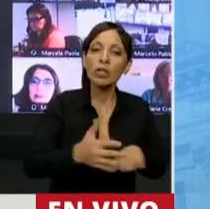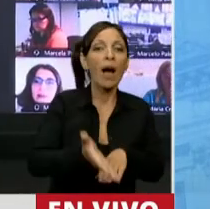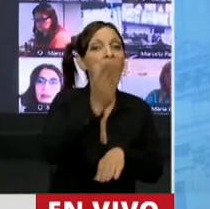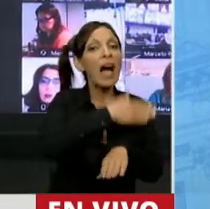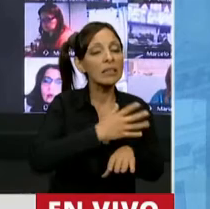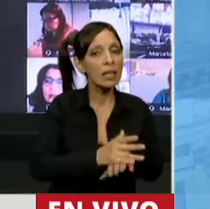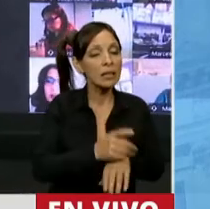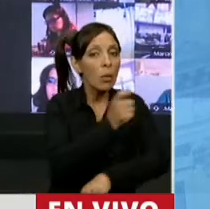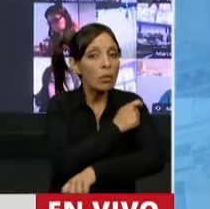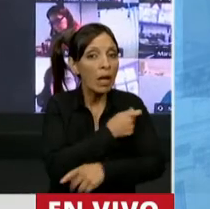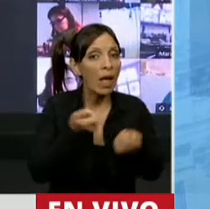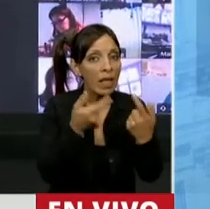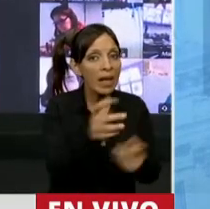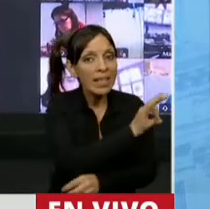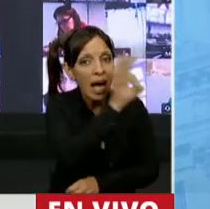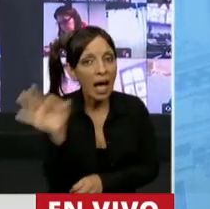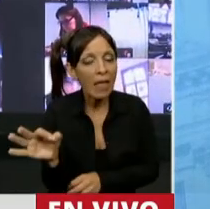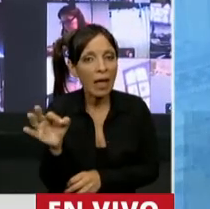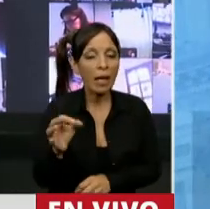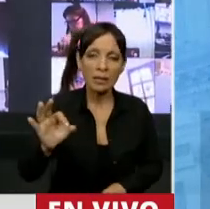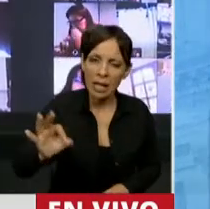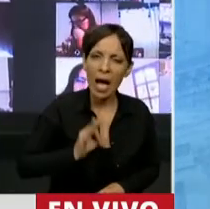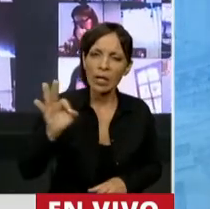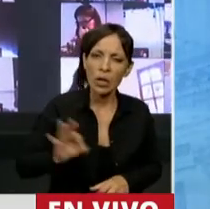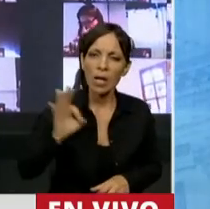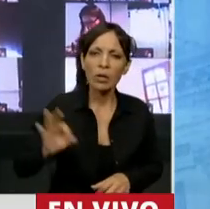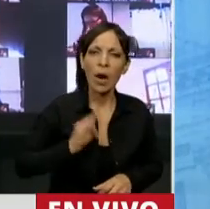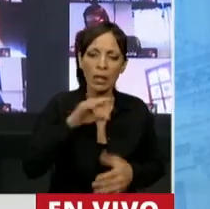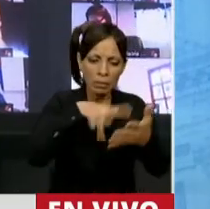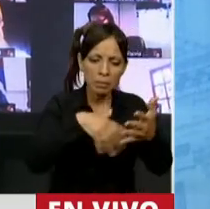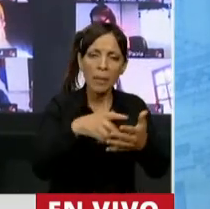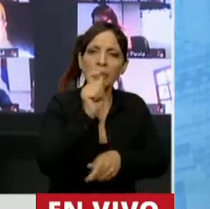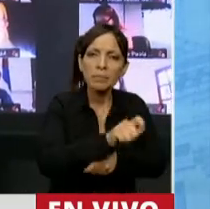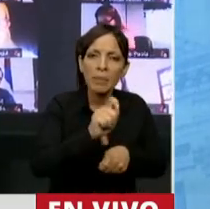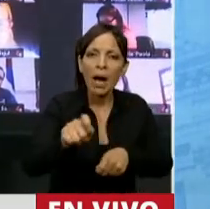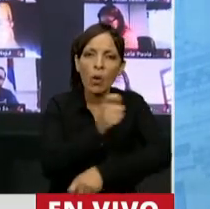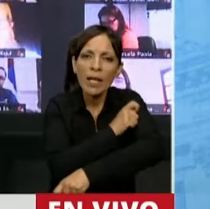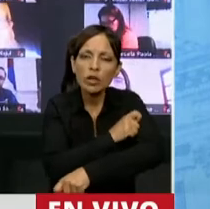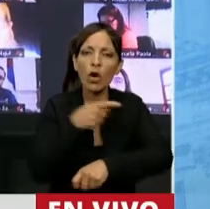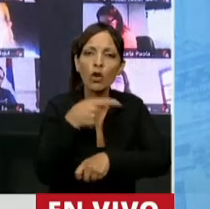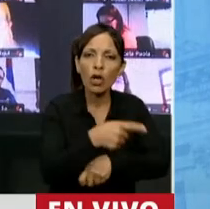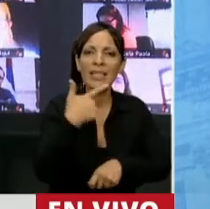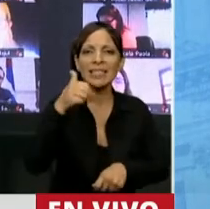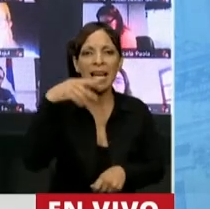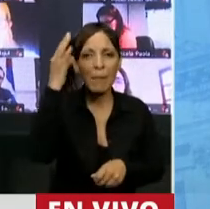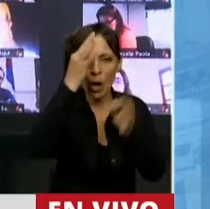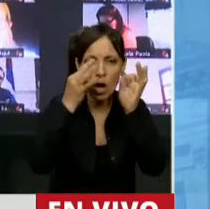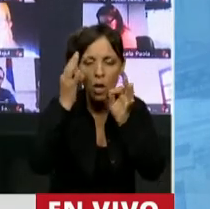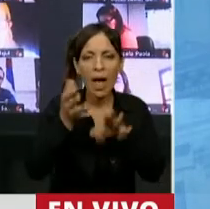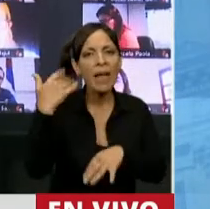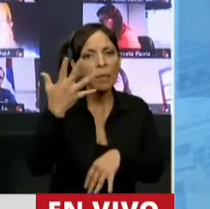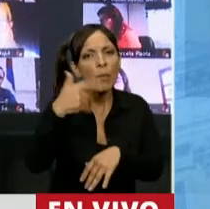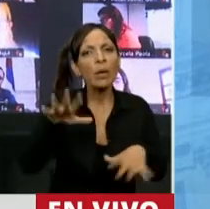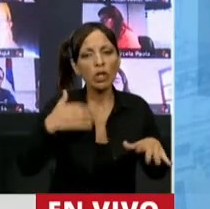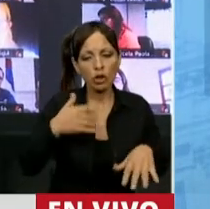se los dejó sin vacunas. Durante muchos años cuando no se los vacunaba del sarampión. Me hubiese gustado como médica que no los hubieran